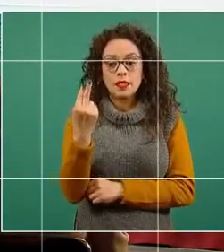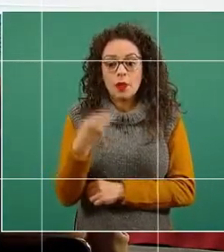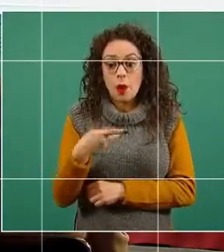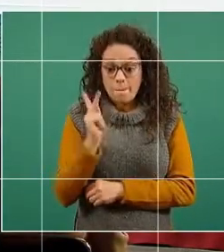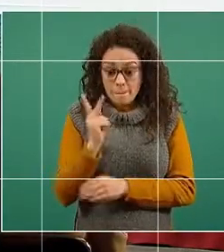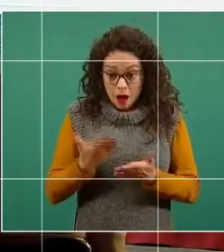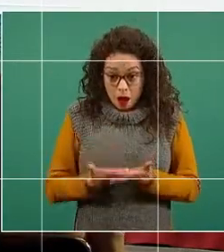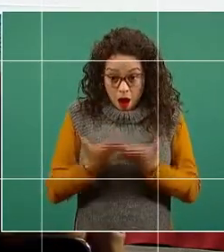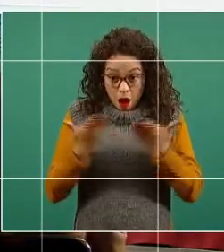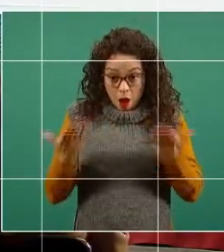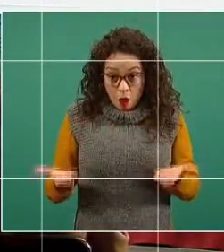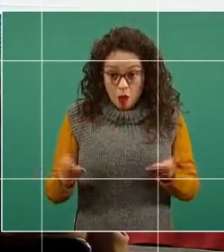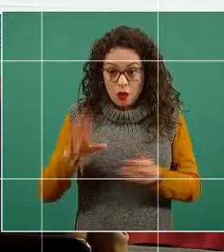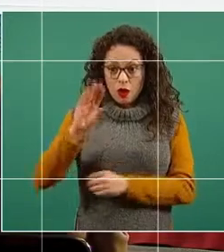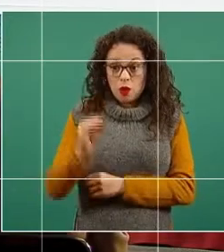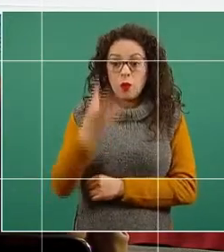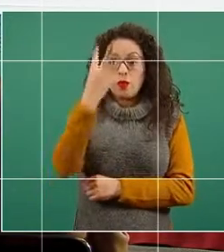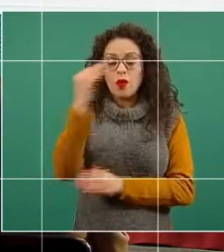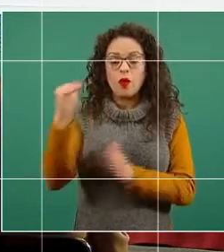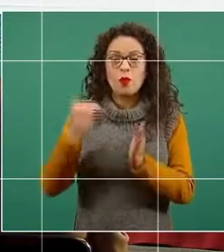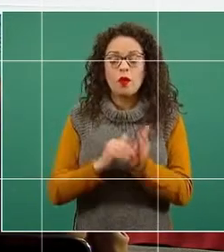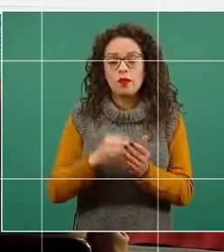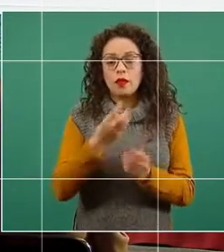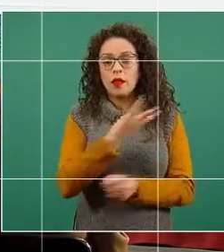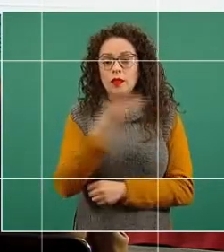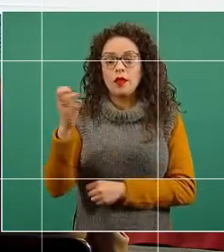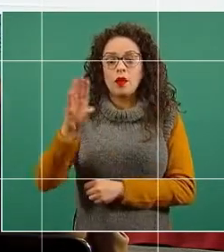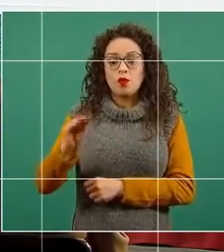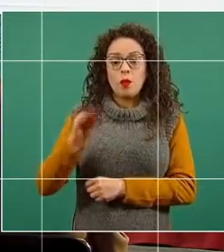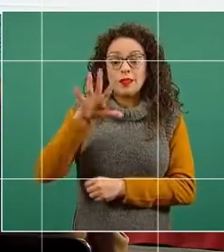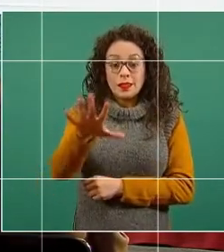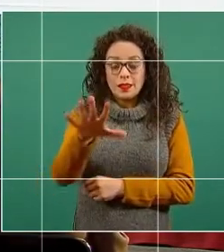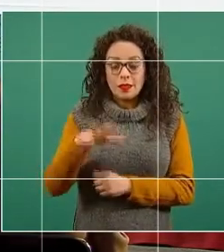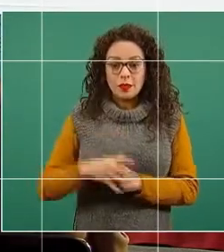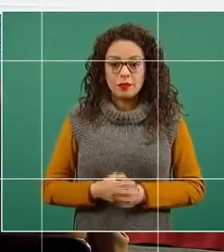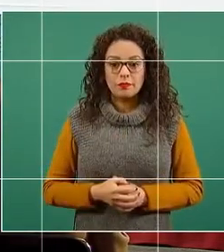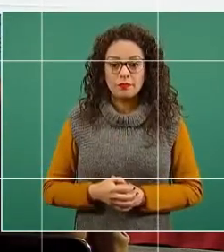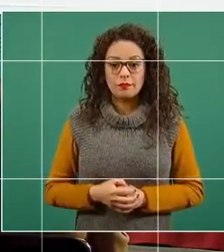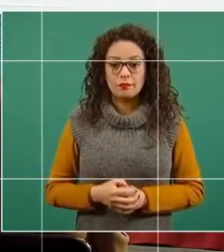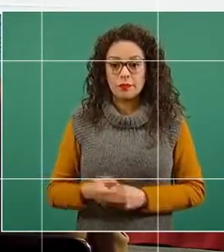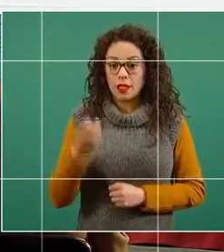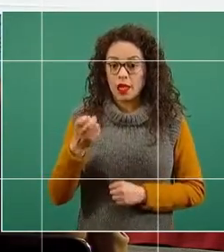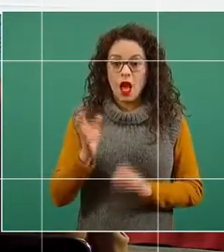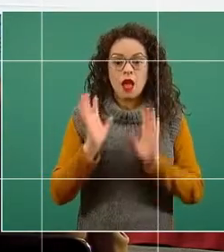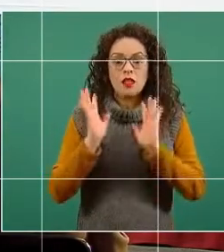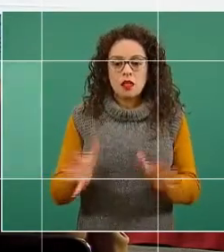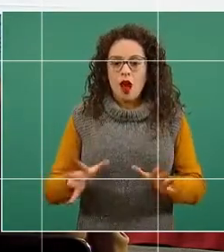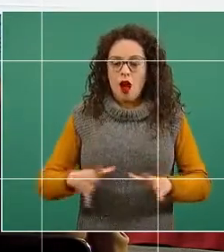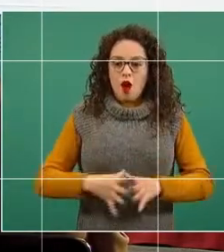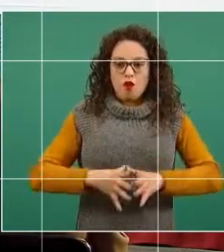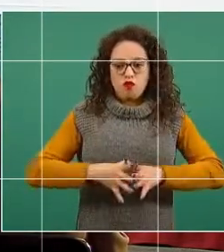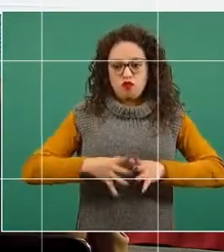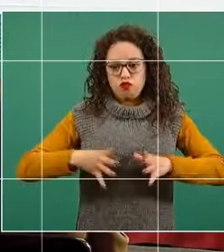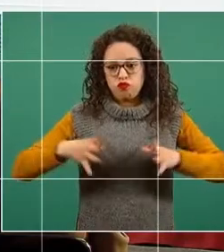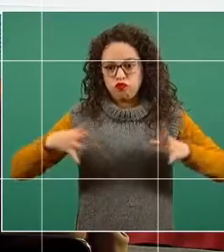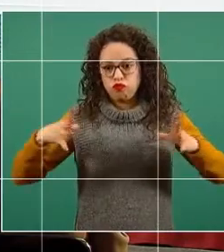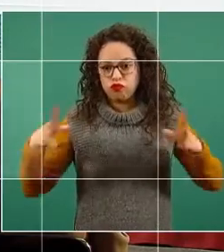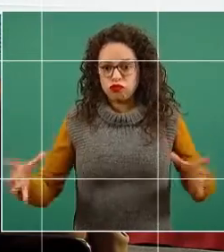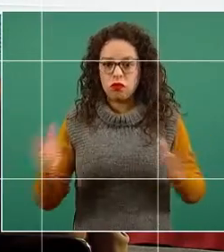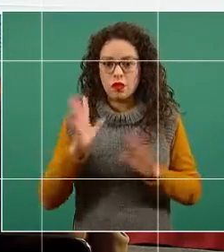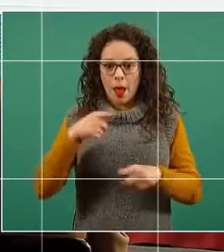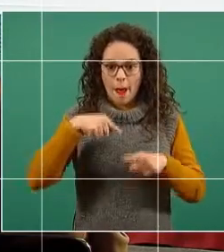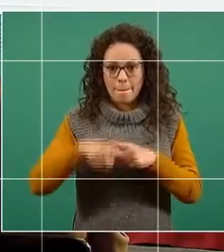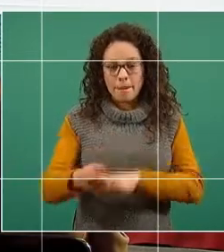94 mil 395. Esto es ya la fase expansiva, ya llegó la fase expansiva